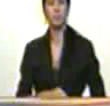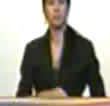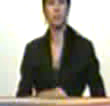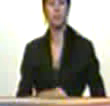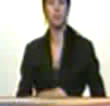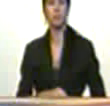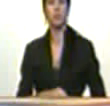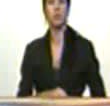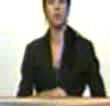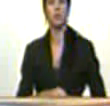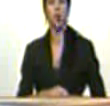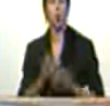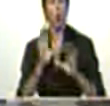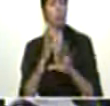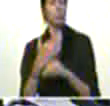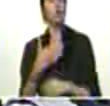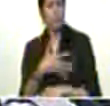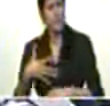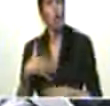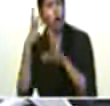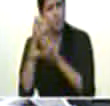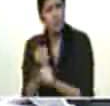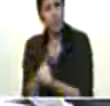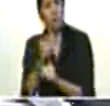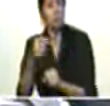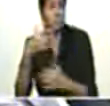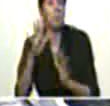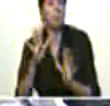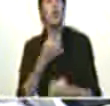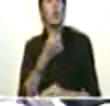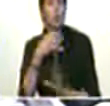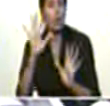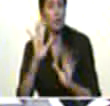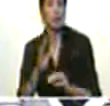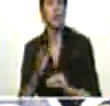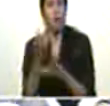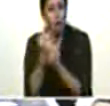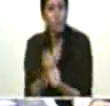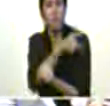me gustaría tener confianza en que algunas de las declaraciones que se han dado